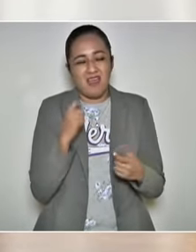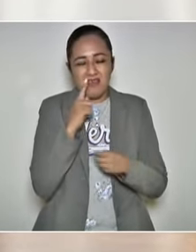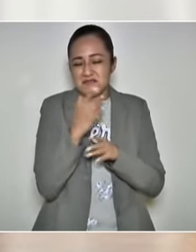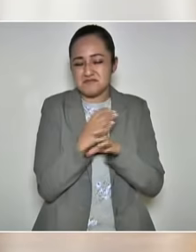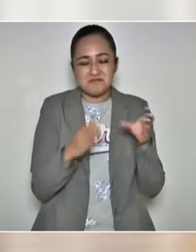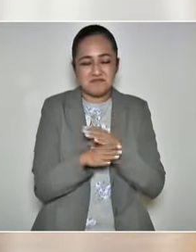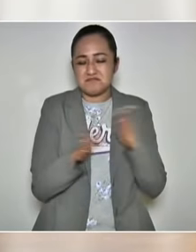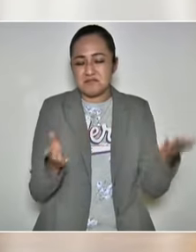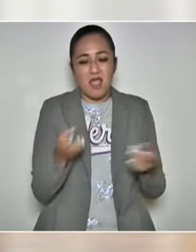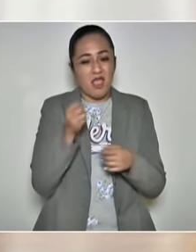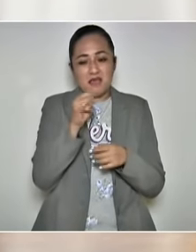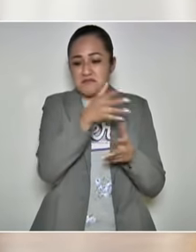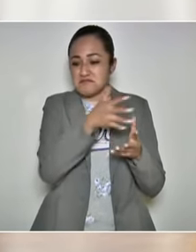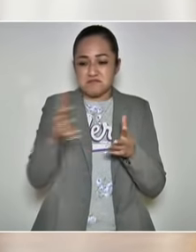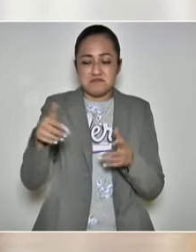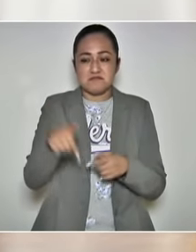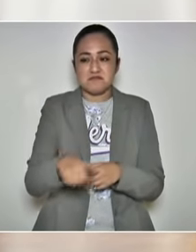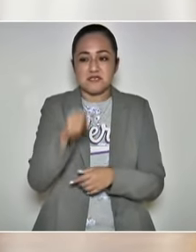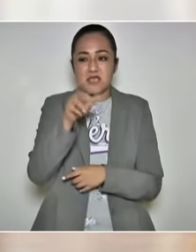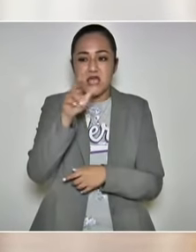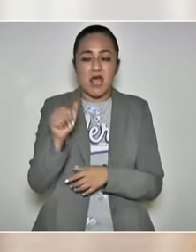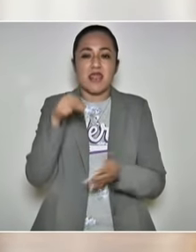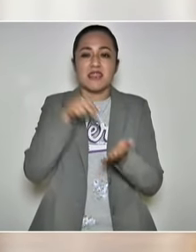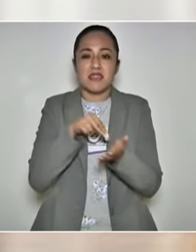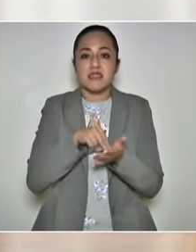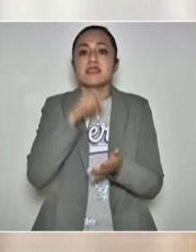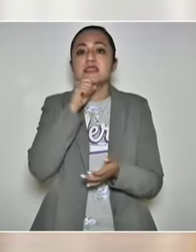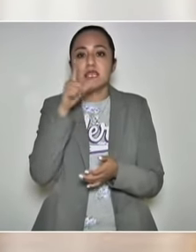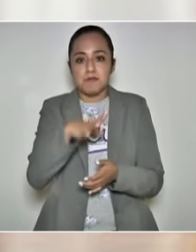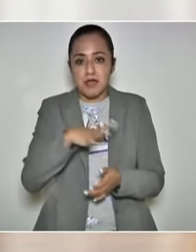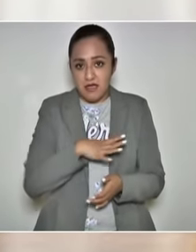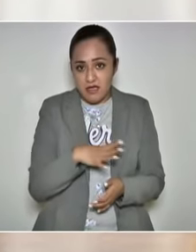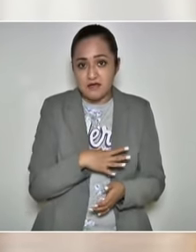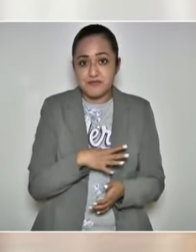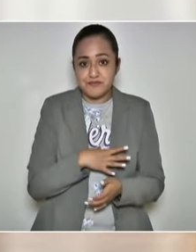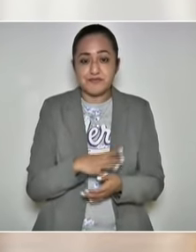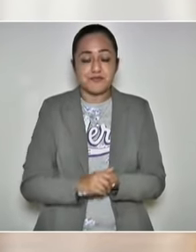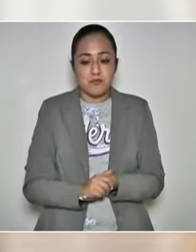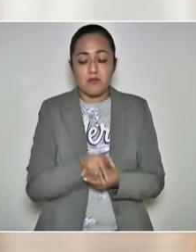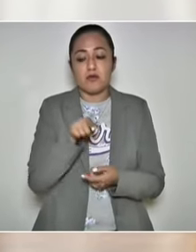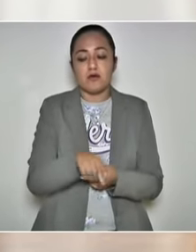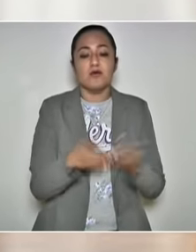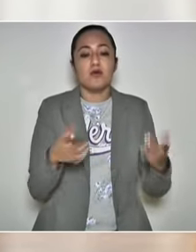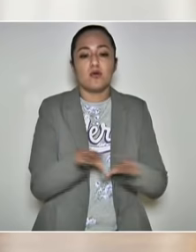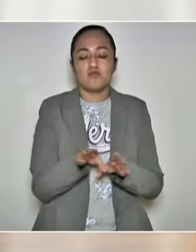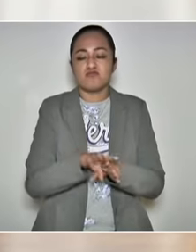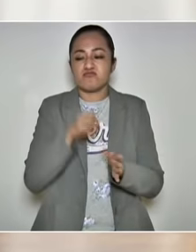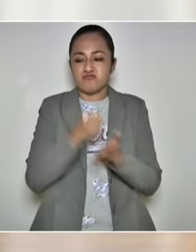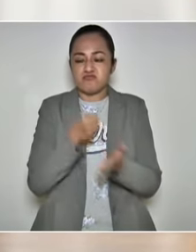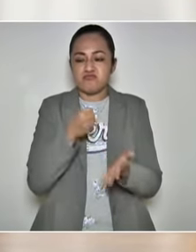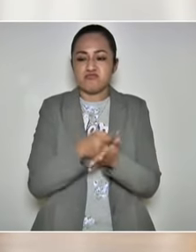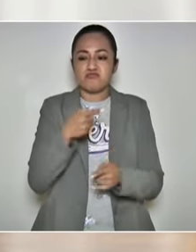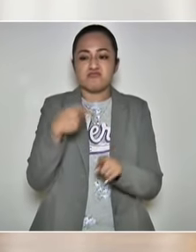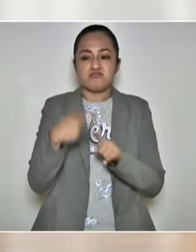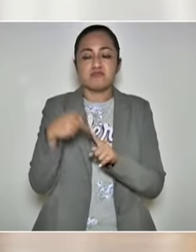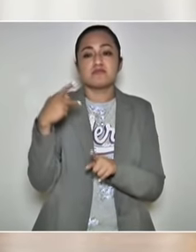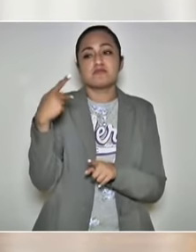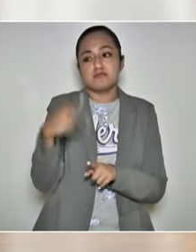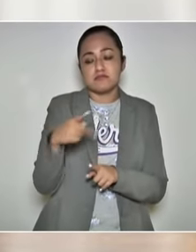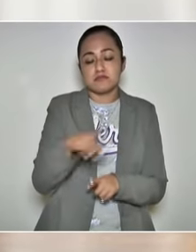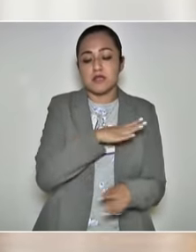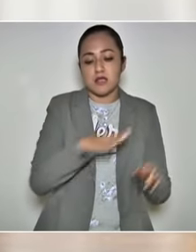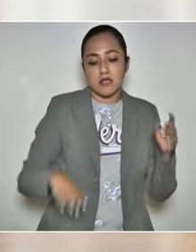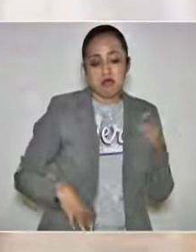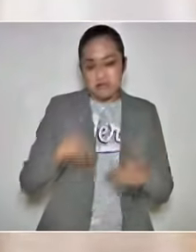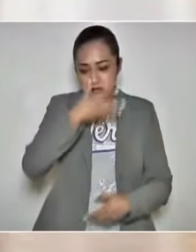así. En la Sierra Negra también existe una presión sobre candidatos. Entonces, tenemos